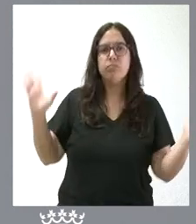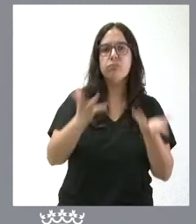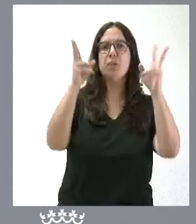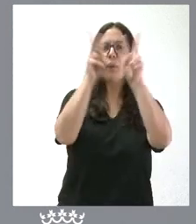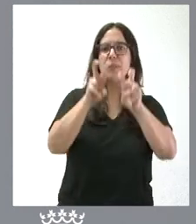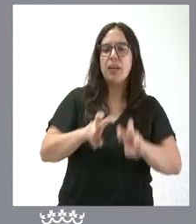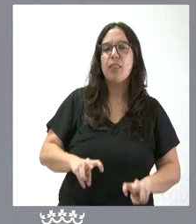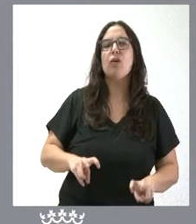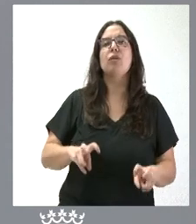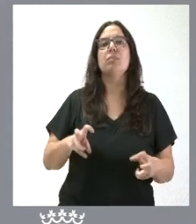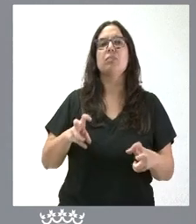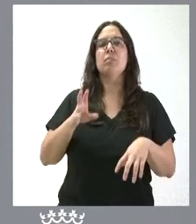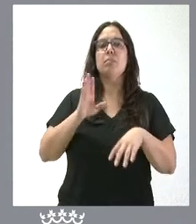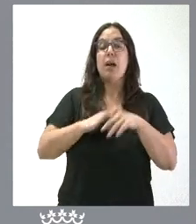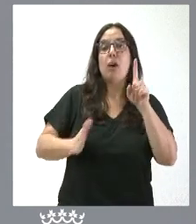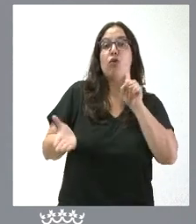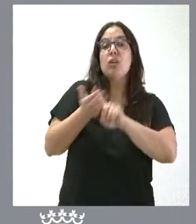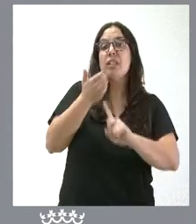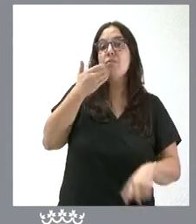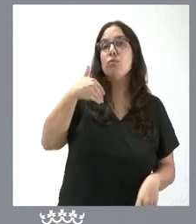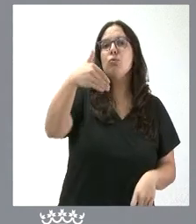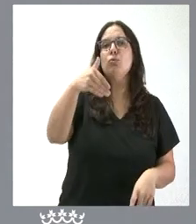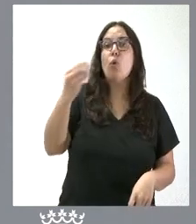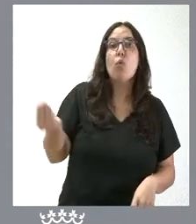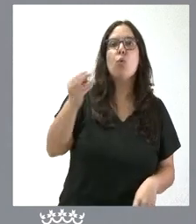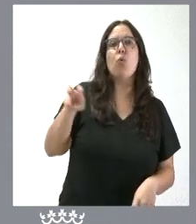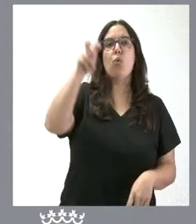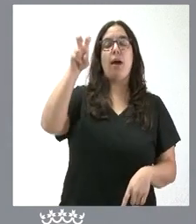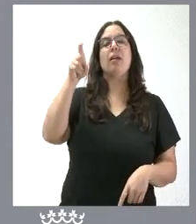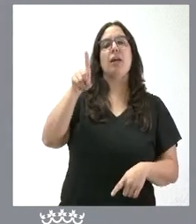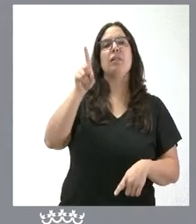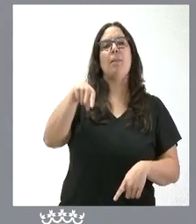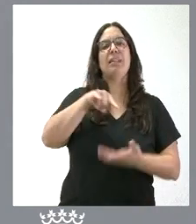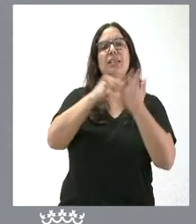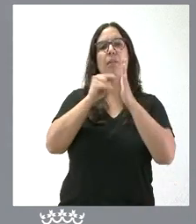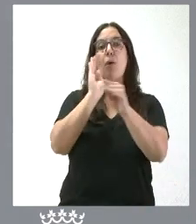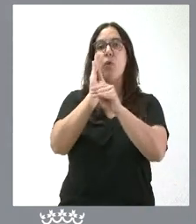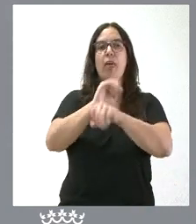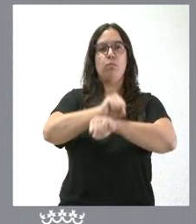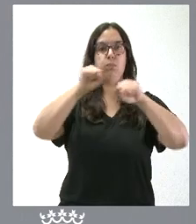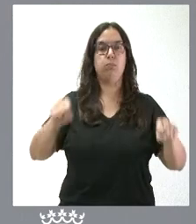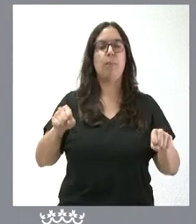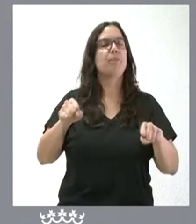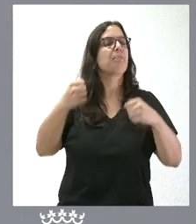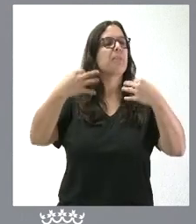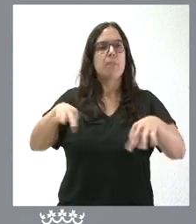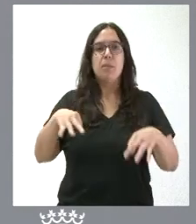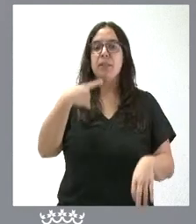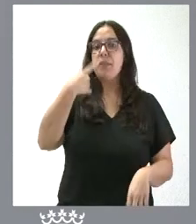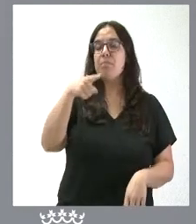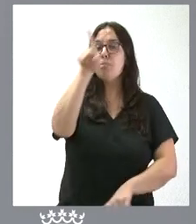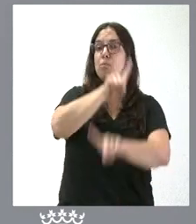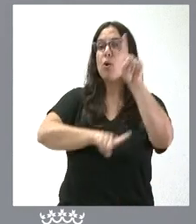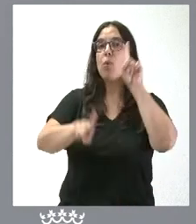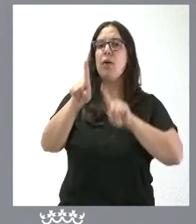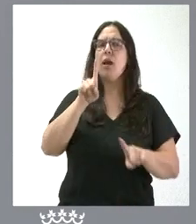para proceder a la curación cuando sea posible y reforzar los sistemas de cuidados. Simplemente, señalarles que estamos ante un problema